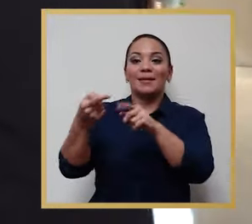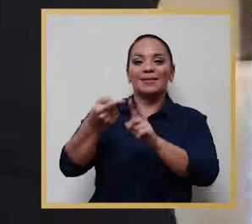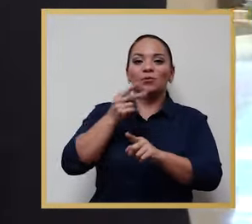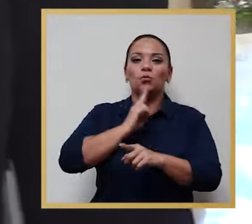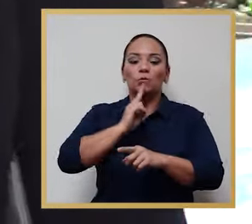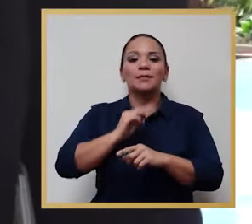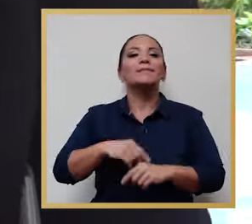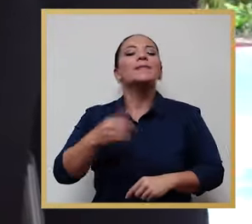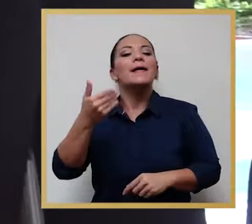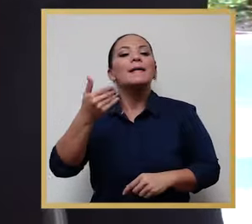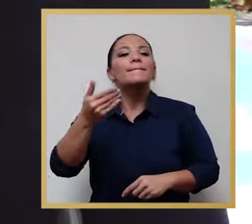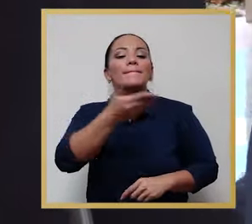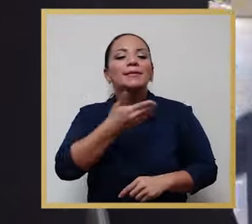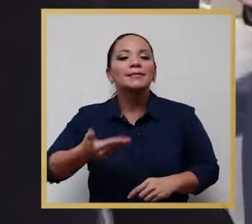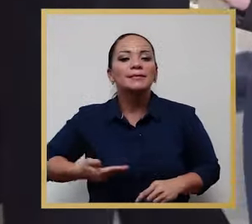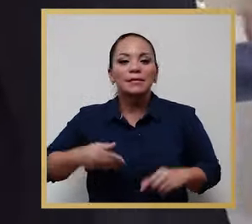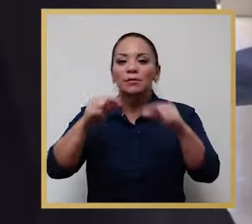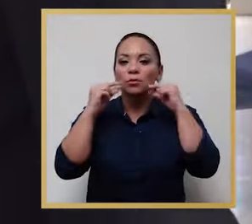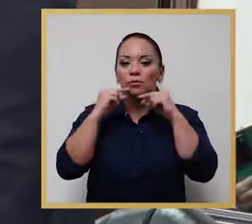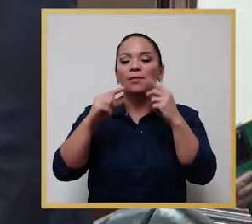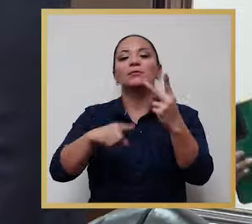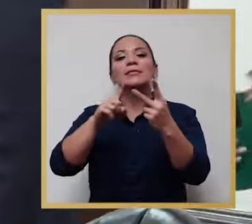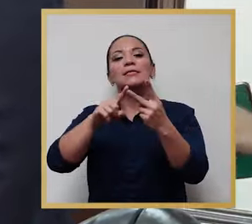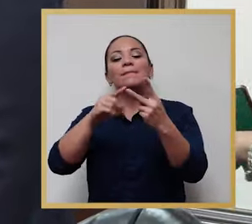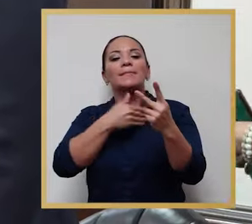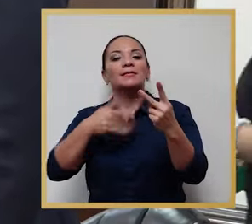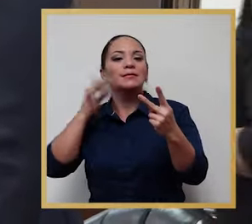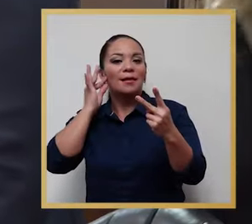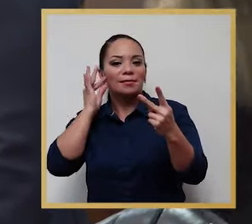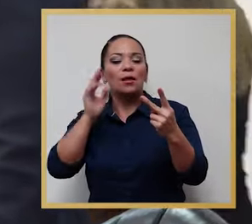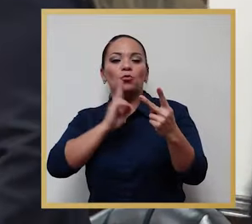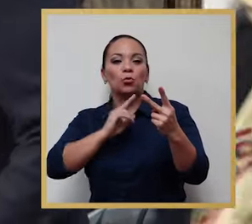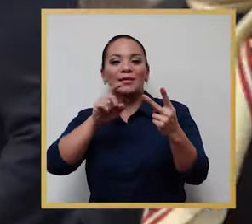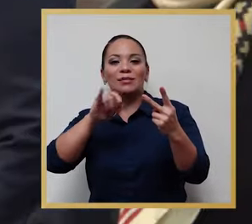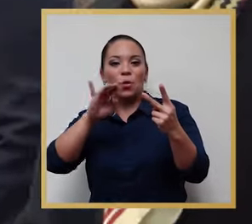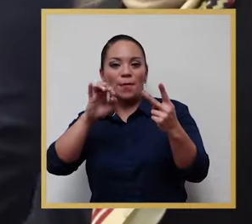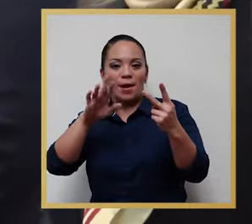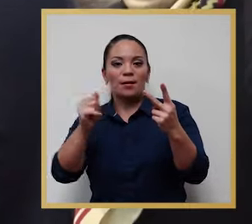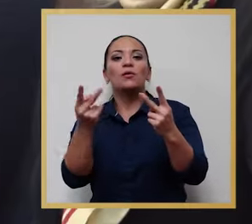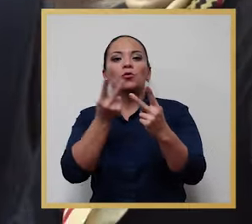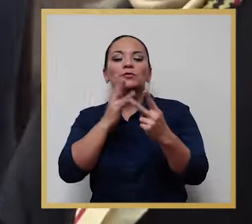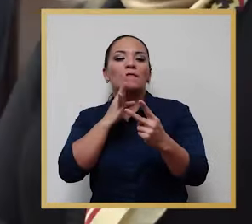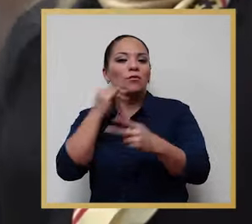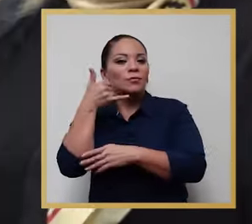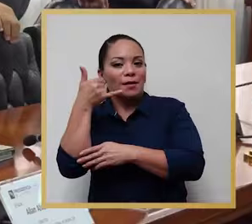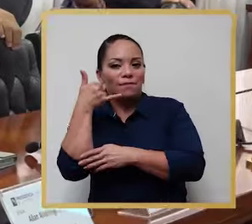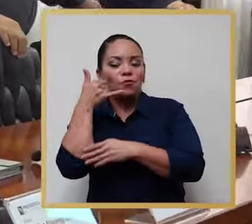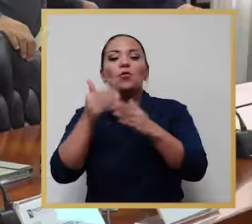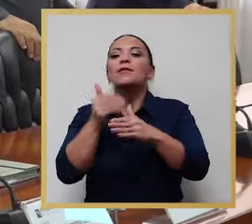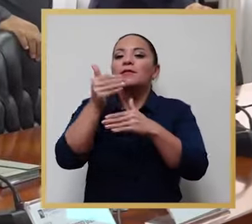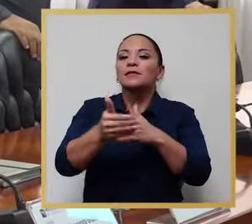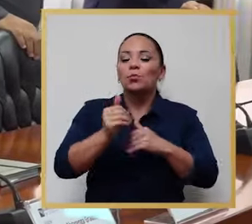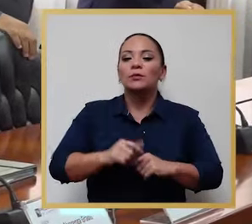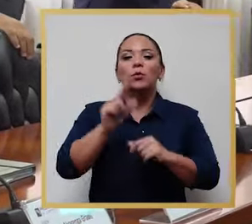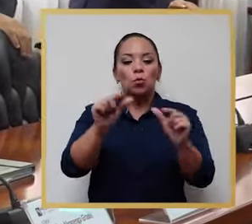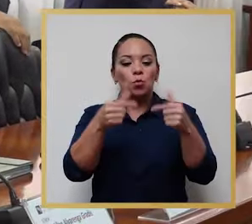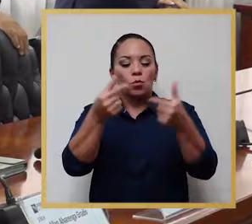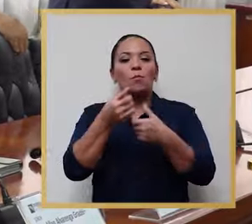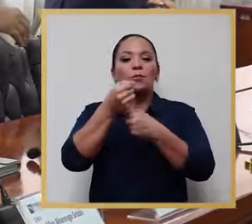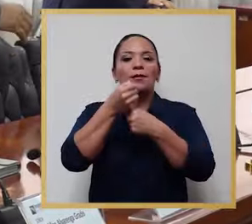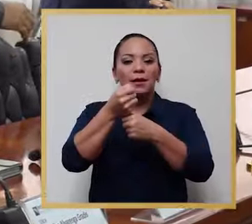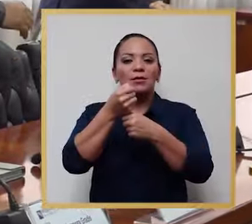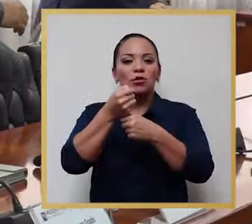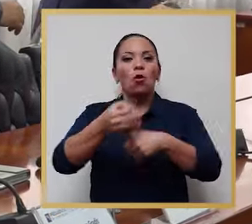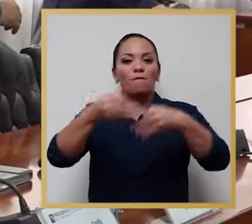República, Rodrigo Chávez Robles, y la presidenta de Honduras, Xiomara Castro, tuvieron una conversación vía telefónica y posteriormente una